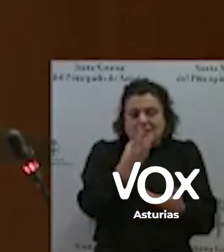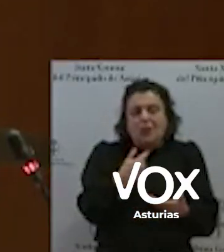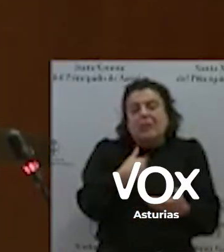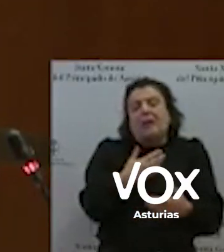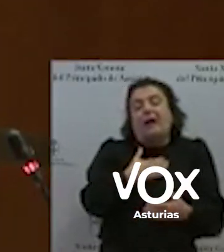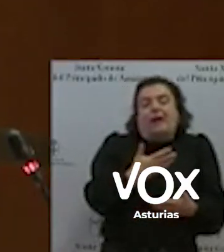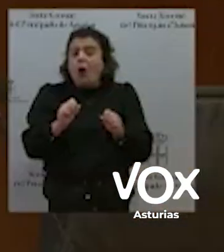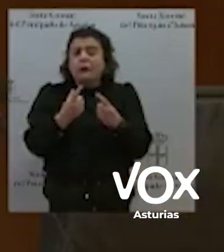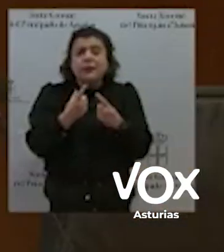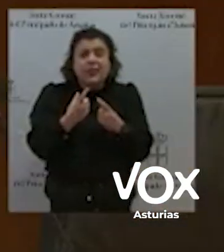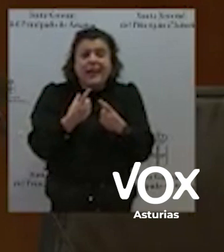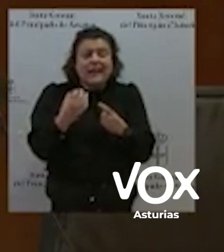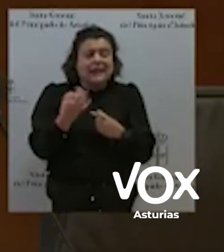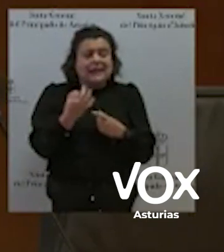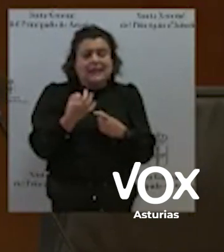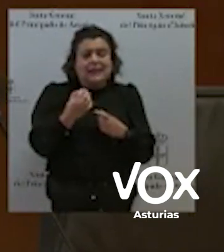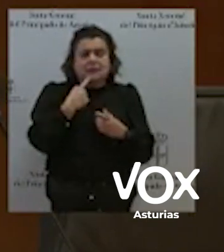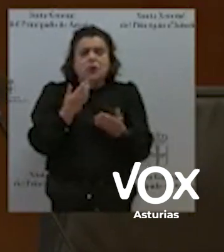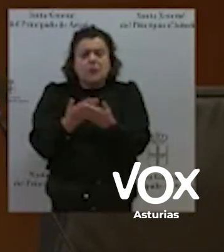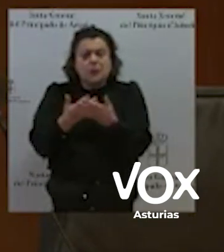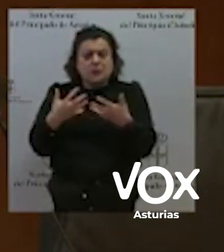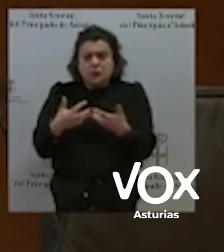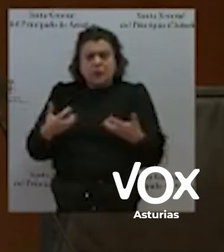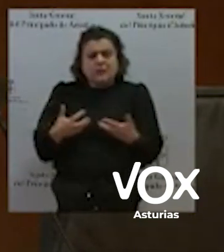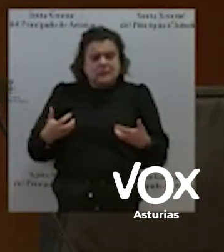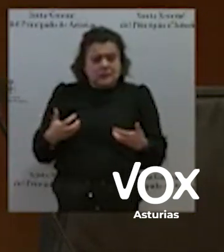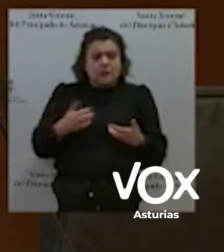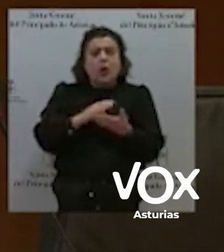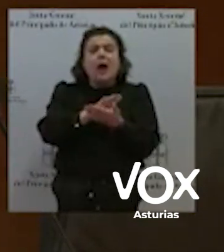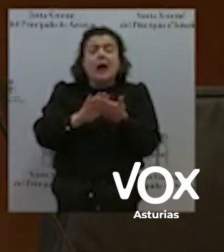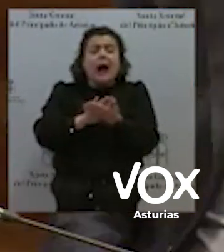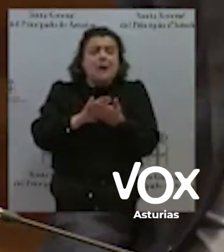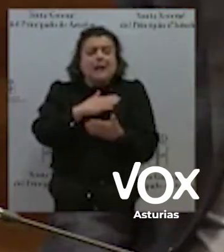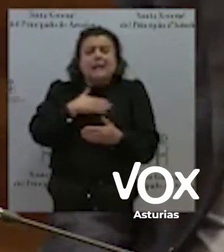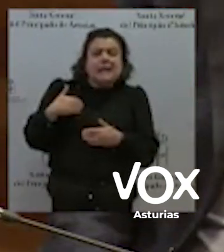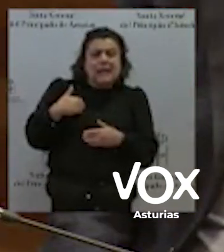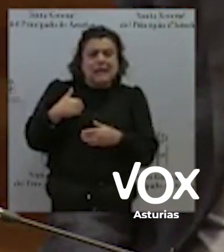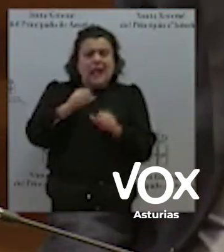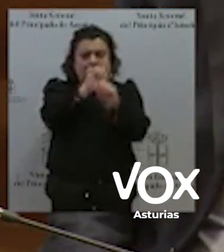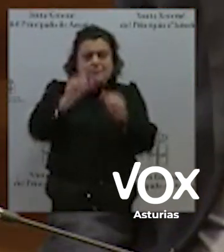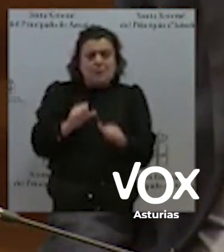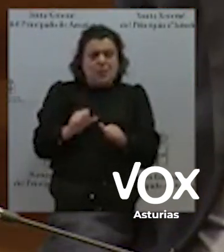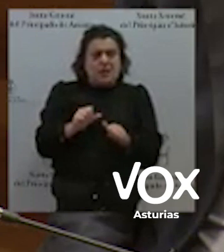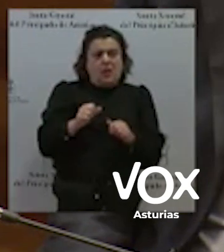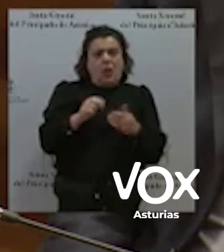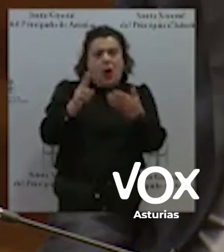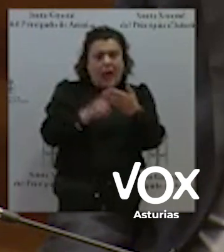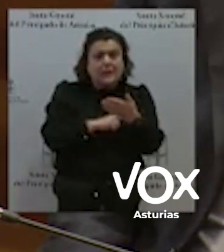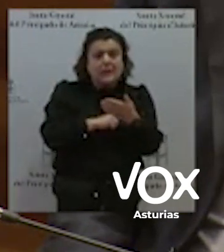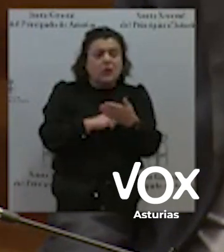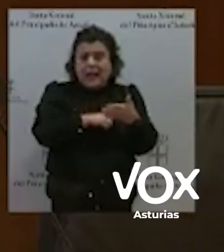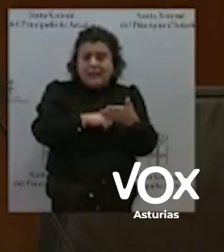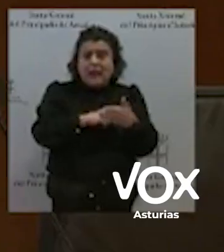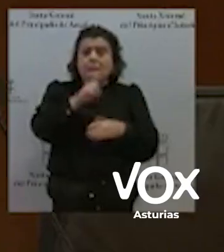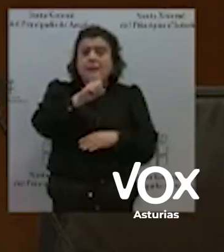¿Qué oficialidad quiere? Quiere el modelo gallego, que es todo menos amable. Lo ha trasladado por escrito. Ahí sí que está mintiendo a los